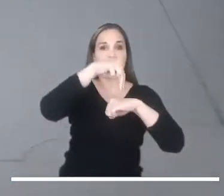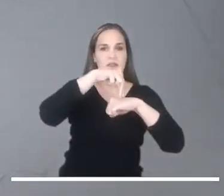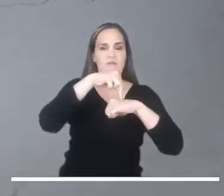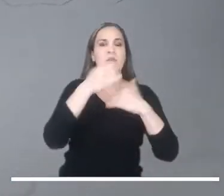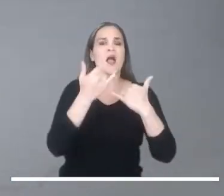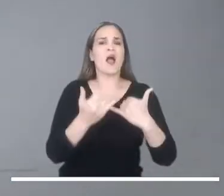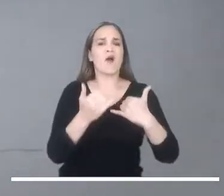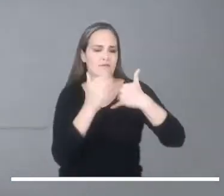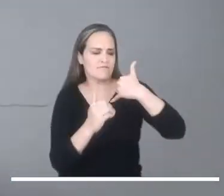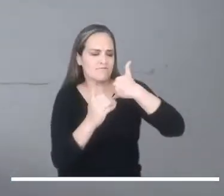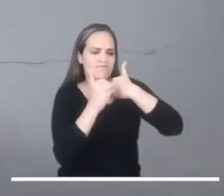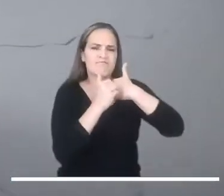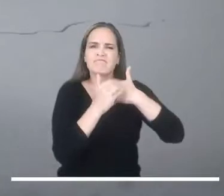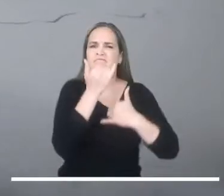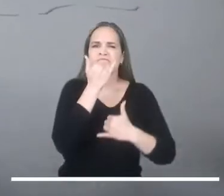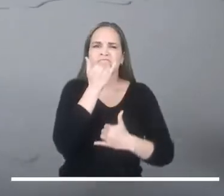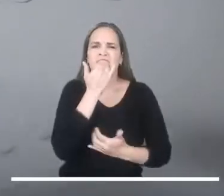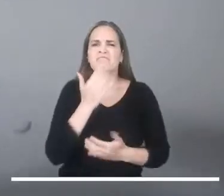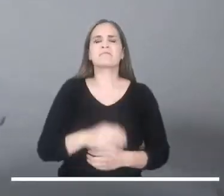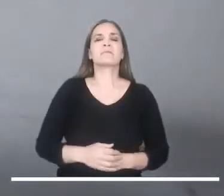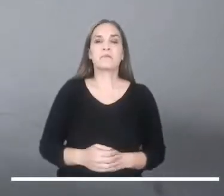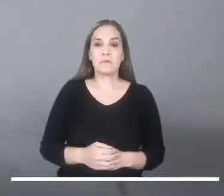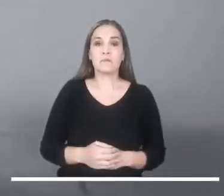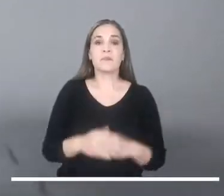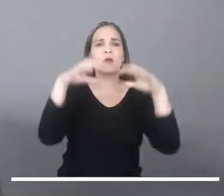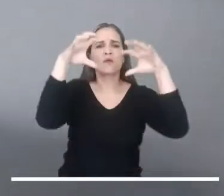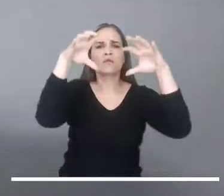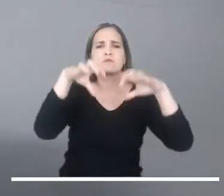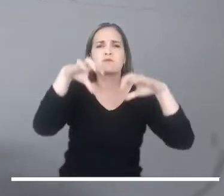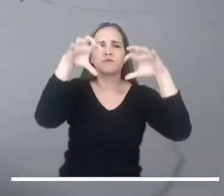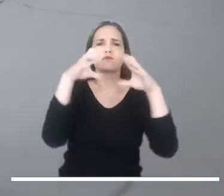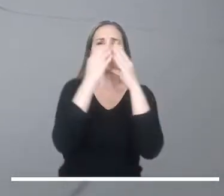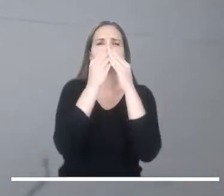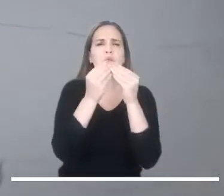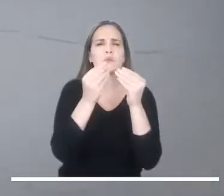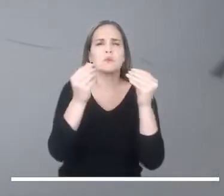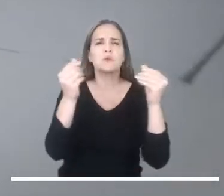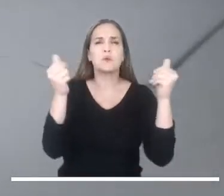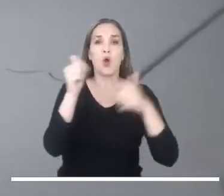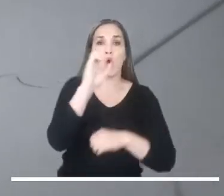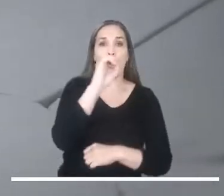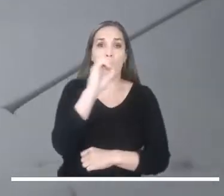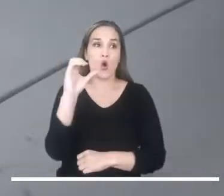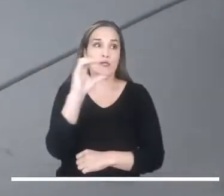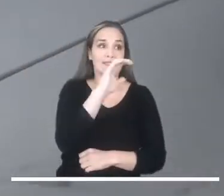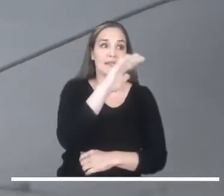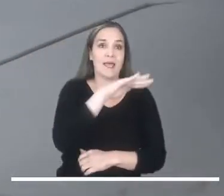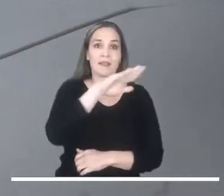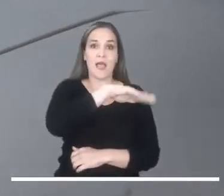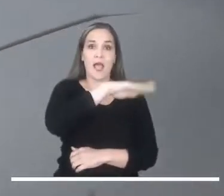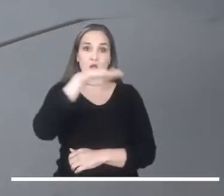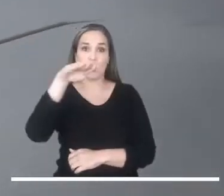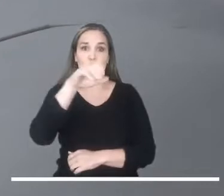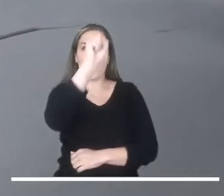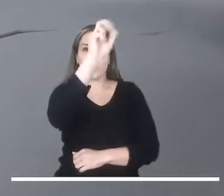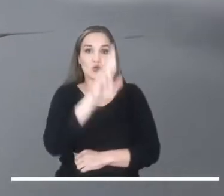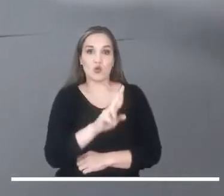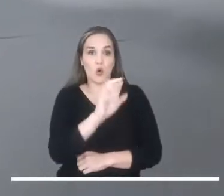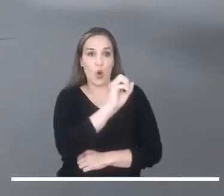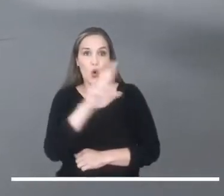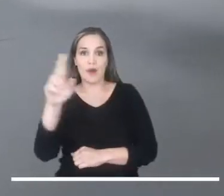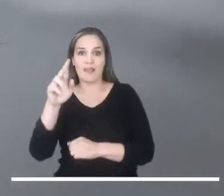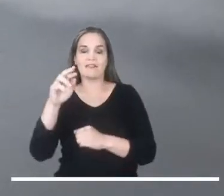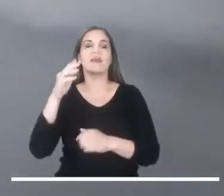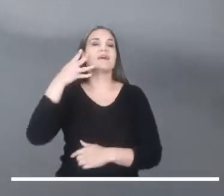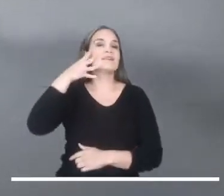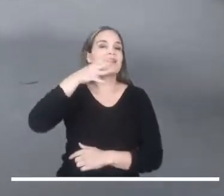Viajemos ahora al centro del país, donde las lluvias serían ligeras y se advierten en el occidente de Antioquia, sur y oriente de los